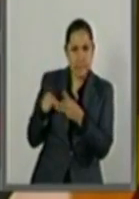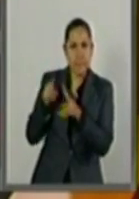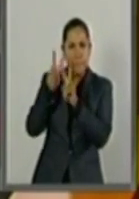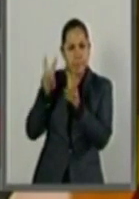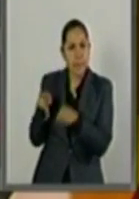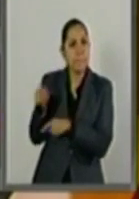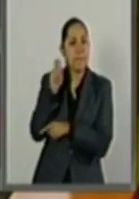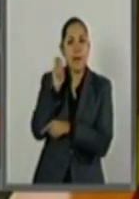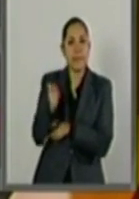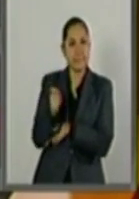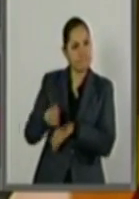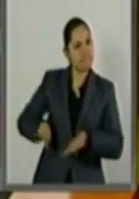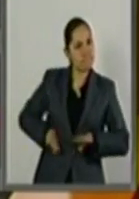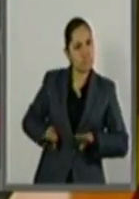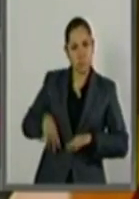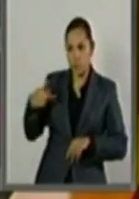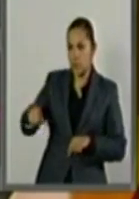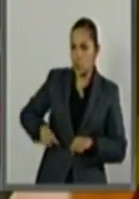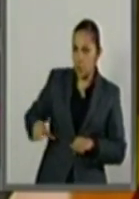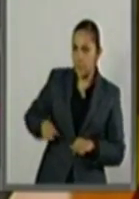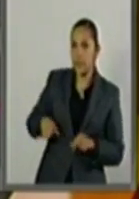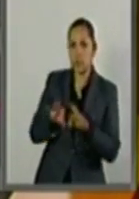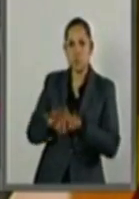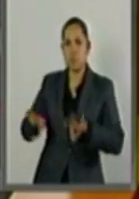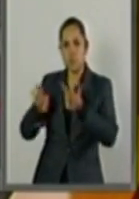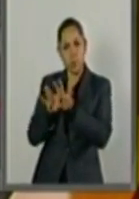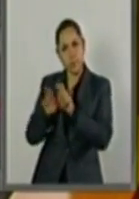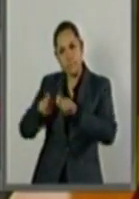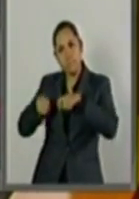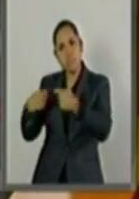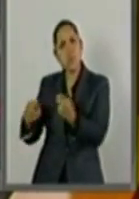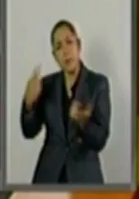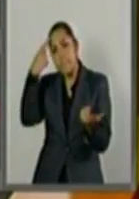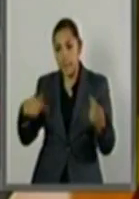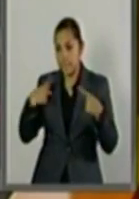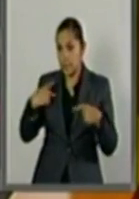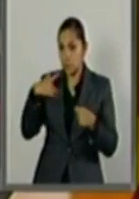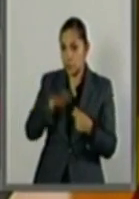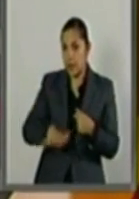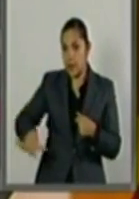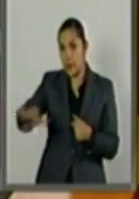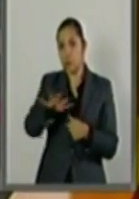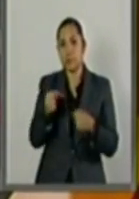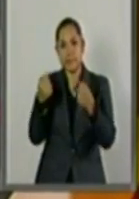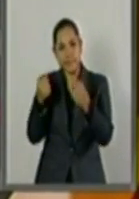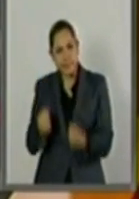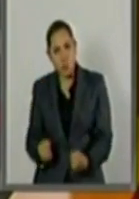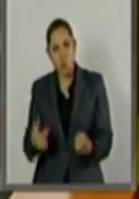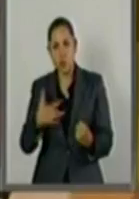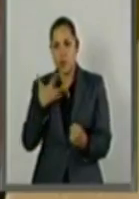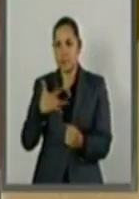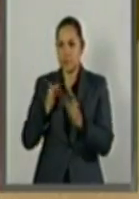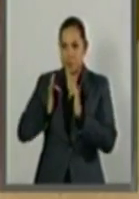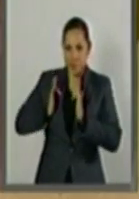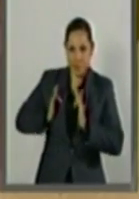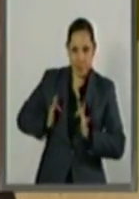La protección de las personas, su seguridad, su inicio y su patrimonio.